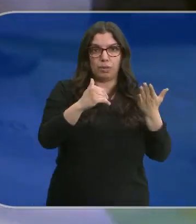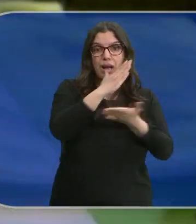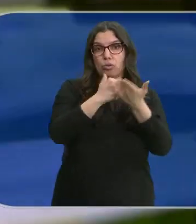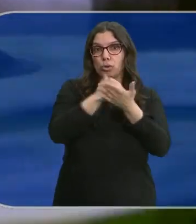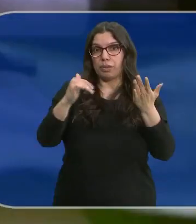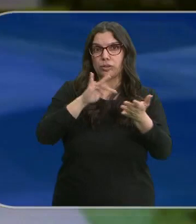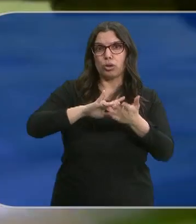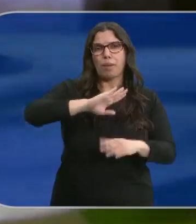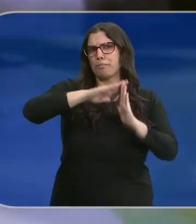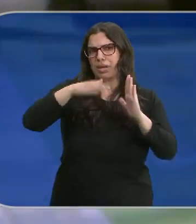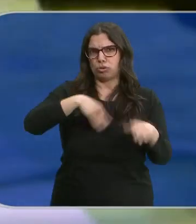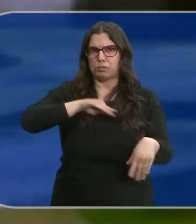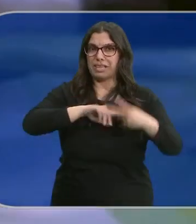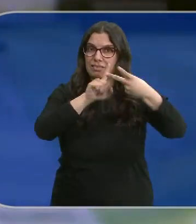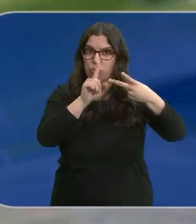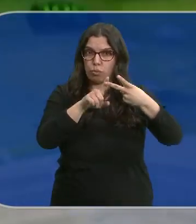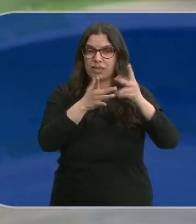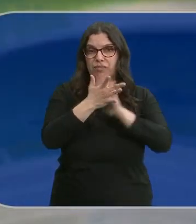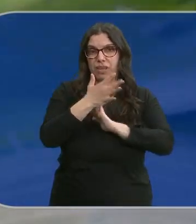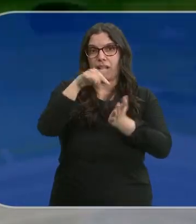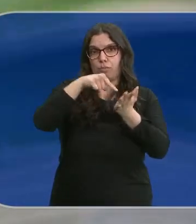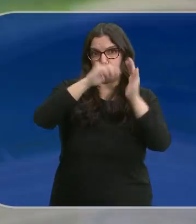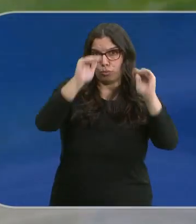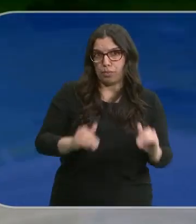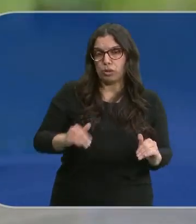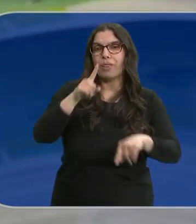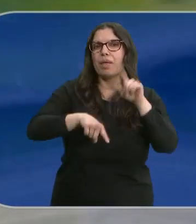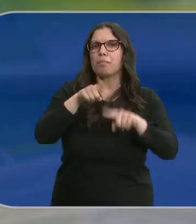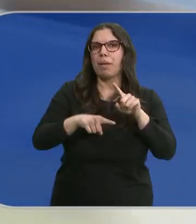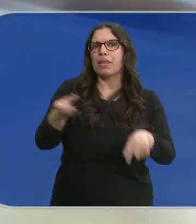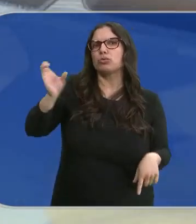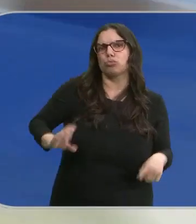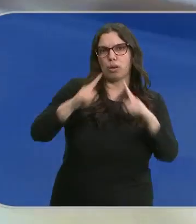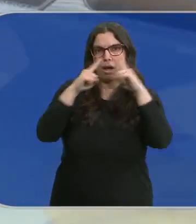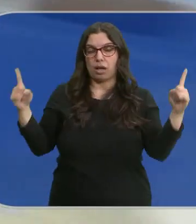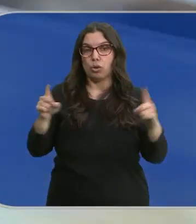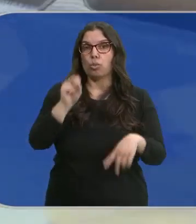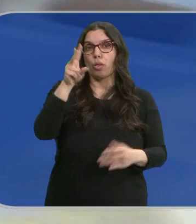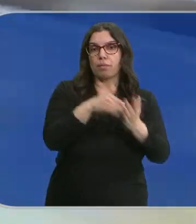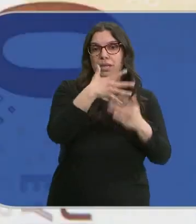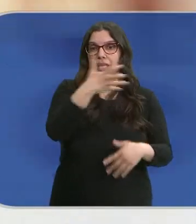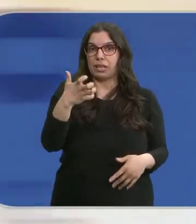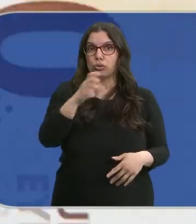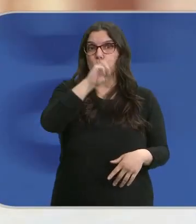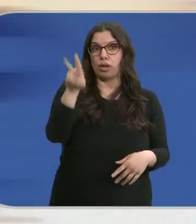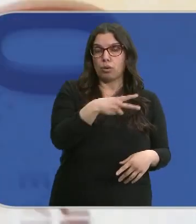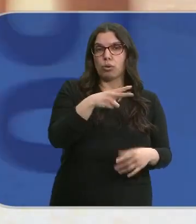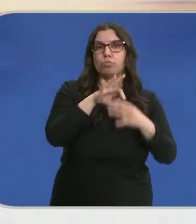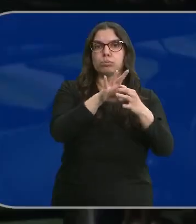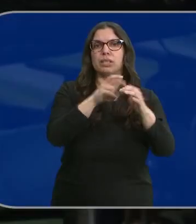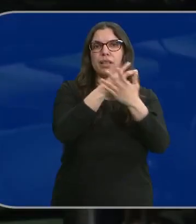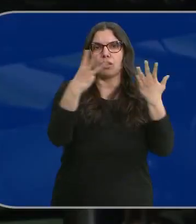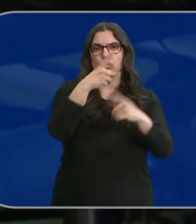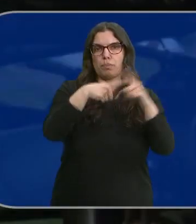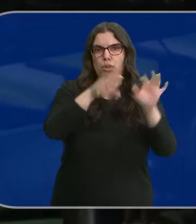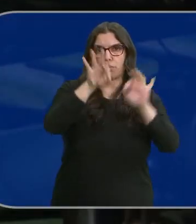la segunda más baja de España y eso hace que se grave menos. Recuerden que esto va por tramos. Los primeros 12.500 euros tributarán al 18